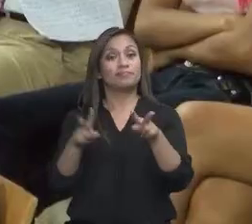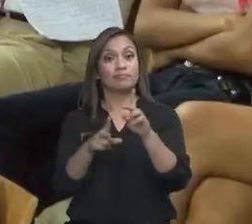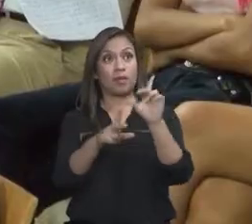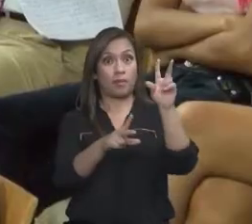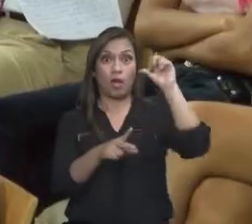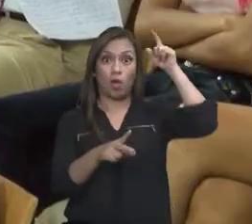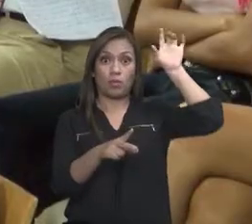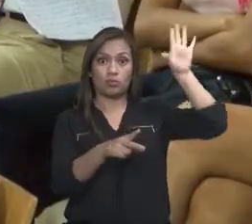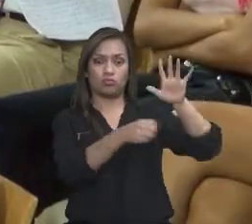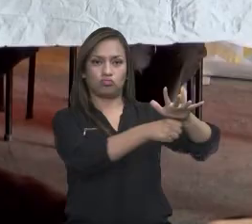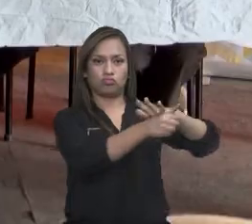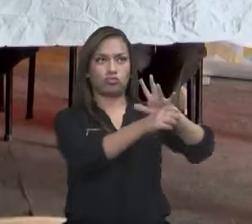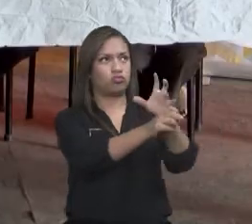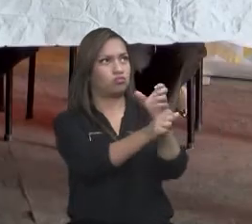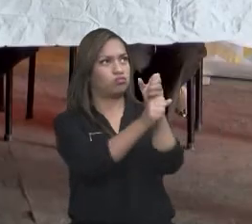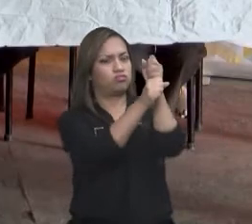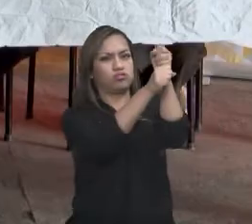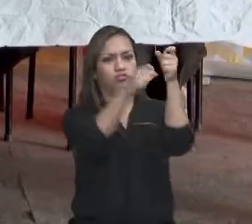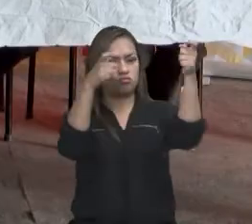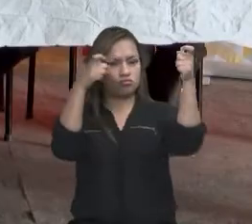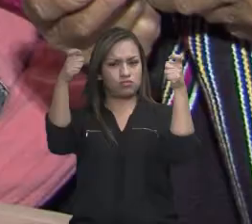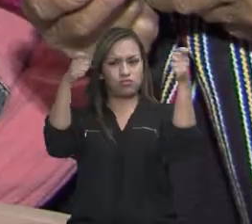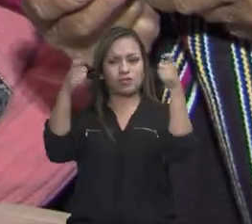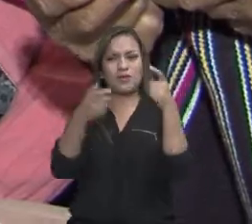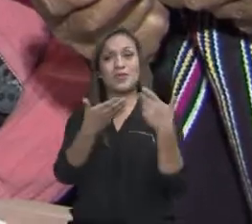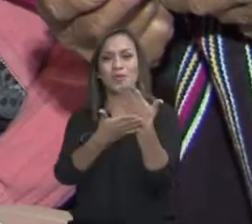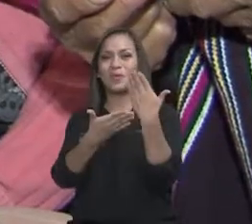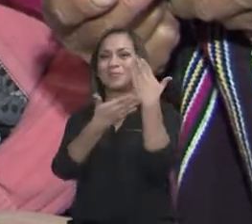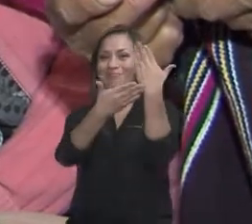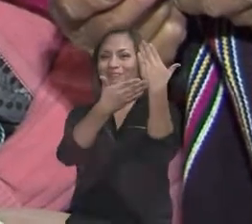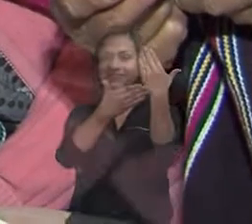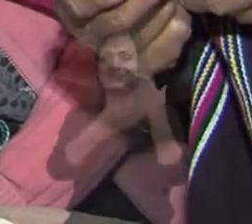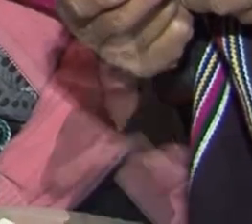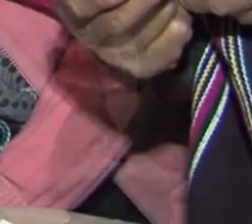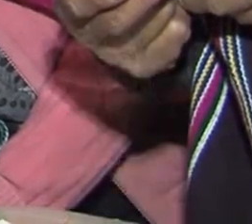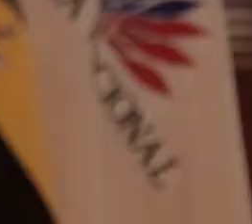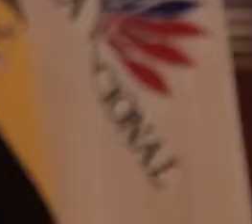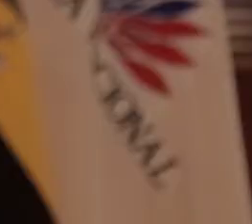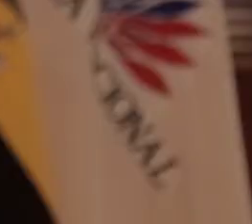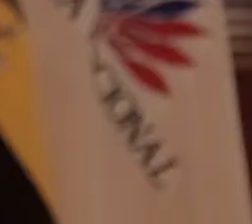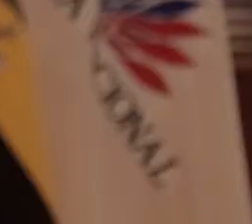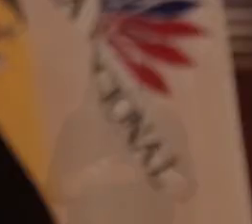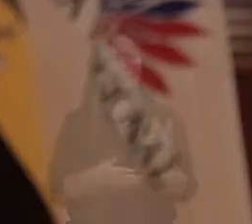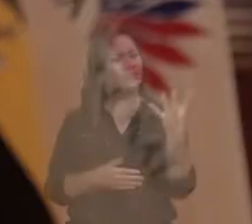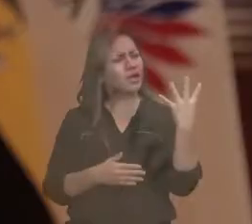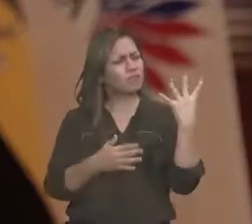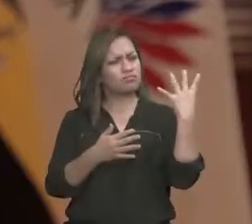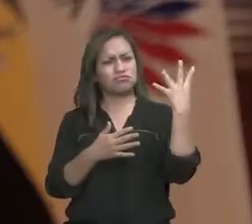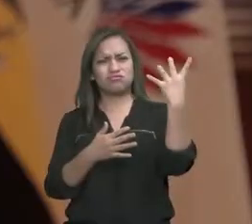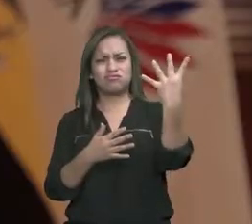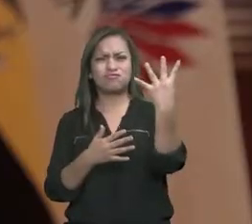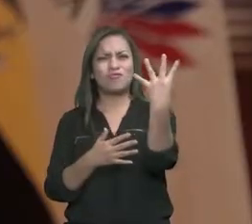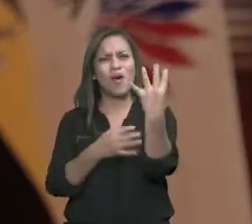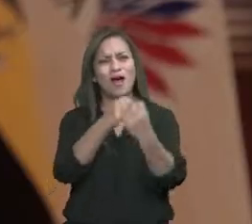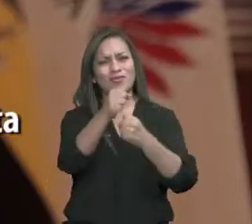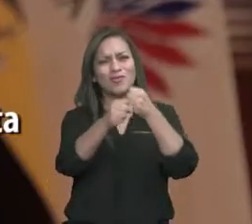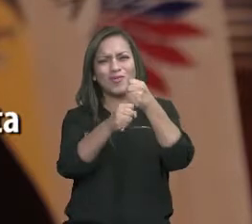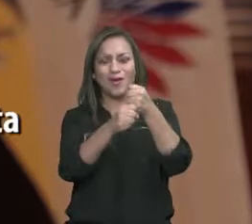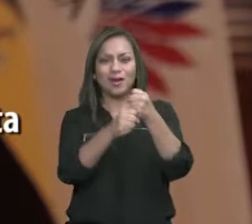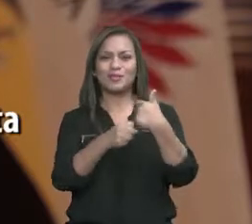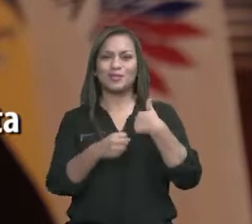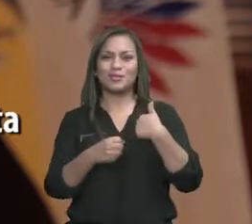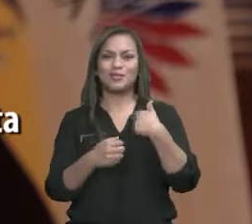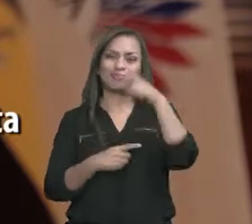naturaleza, a la recuperación del Estado y modernización democrática. Al término de un ciclo de cuatro años,